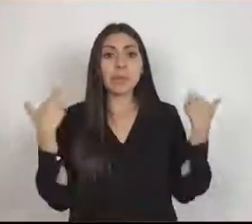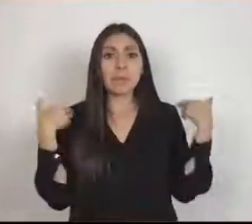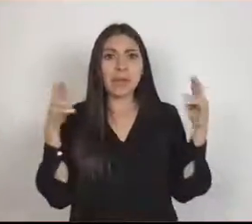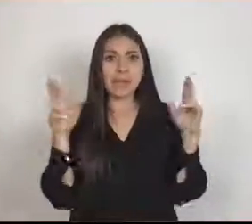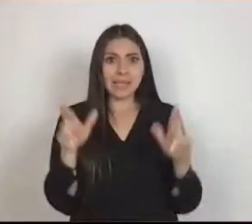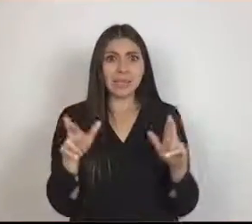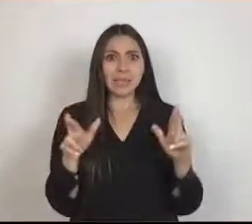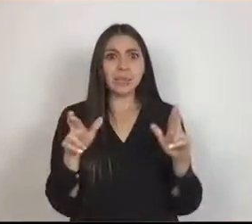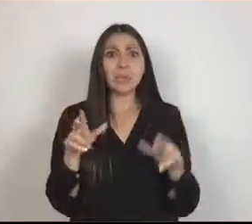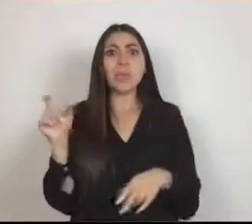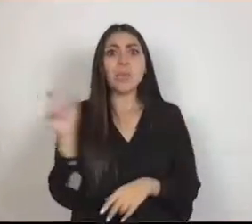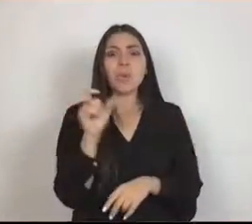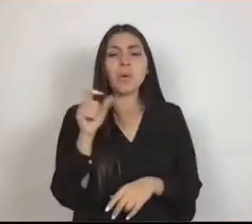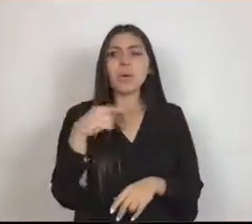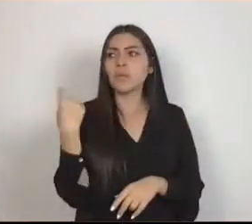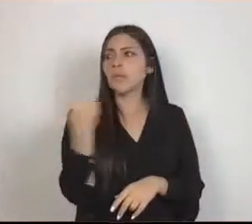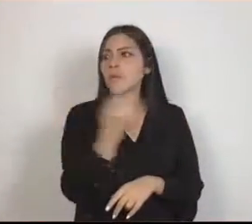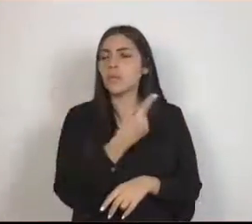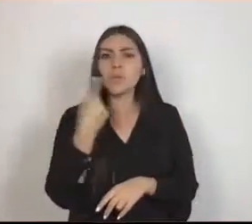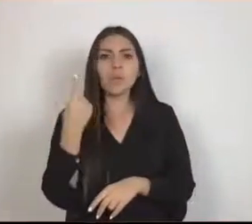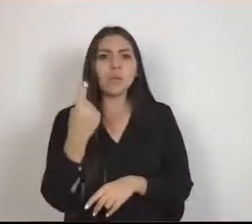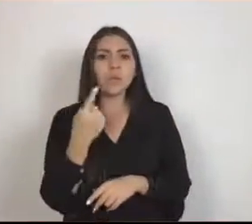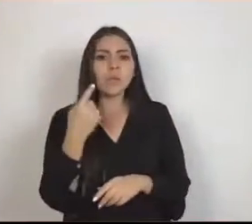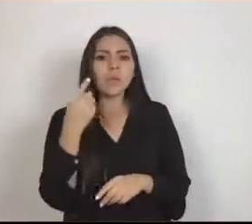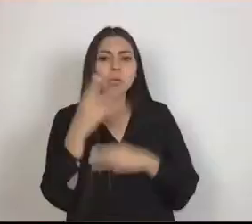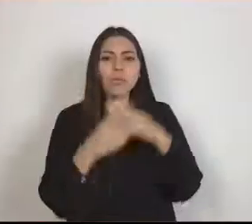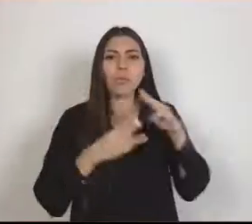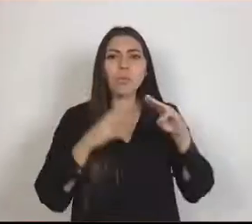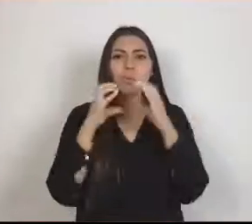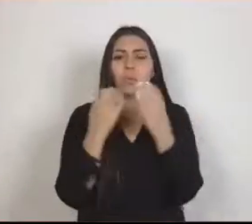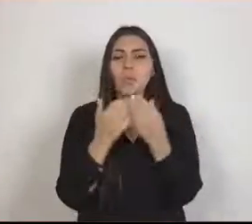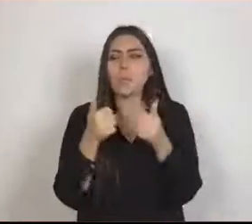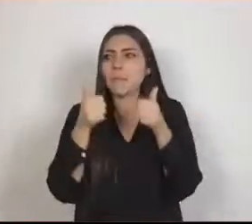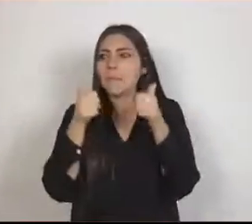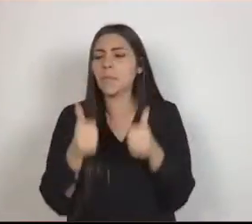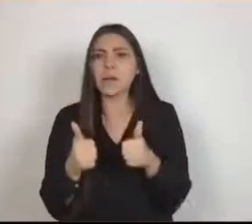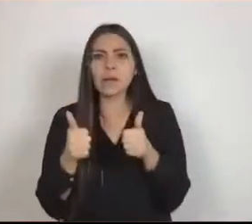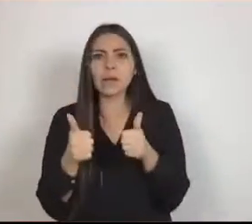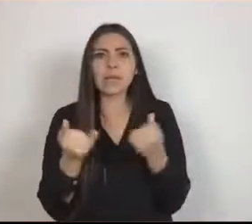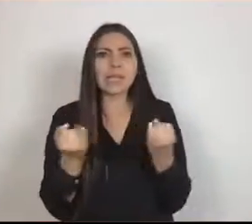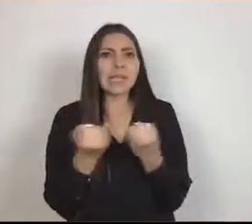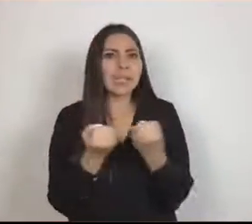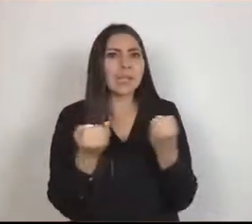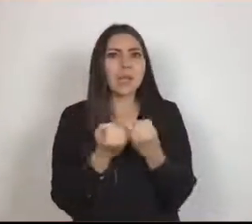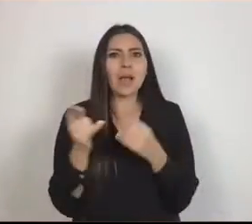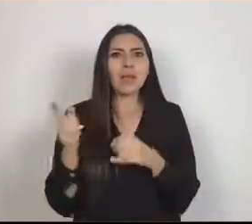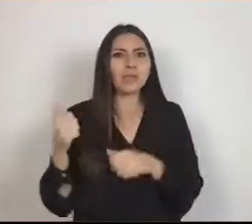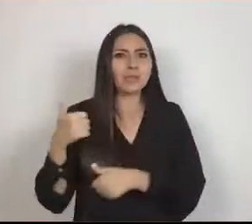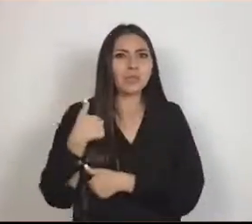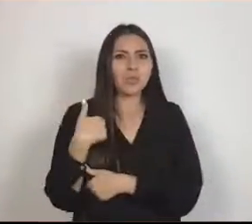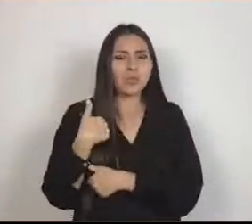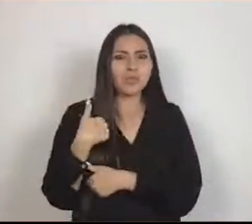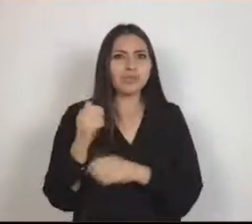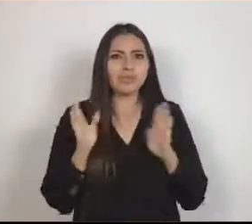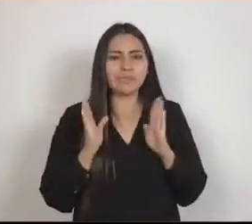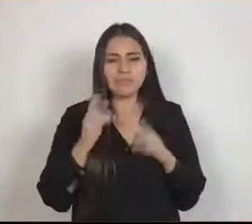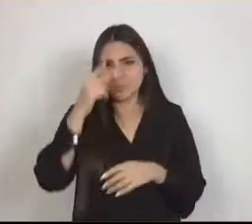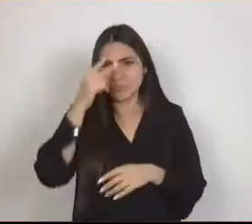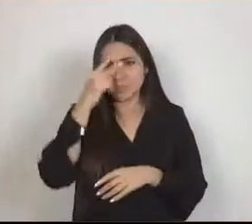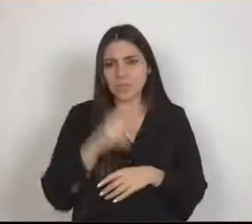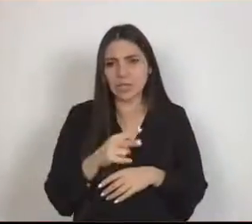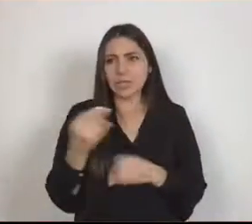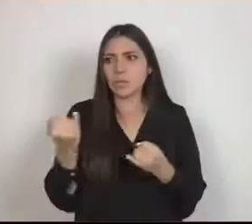como el Ejército Intelectual de México, lograron que nuestro sistema educativo no se